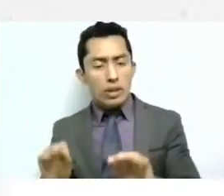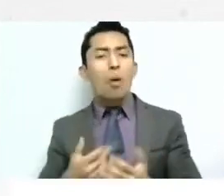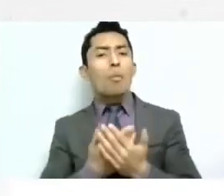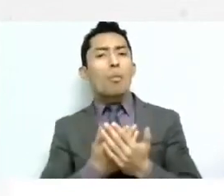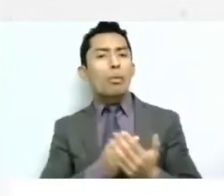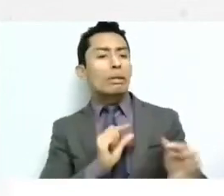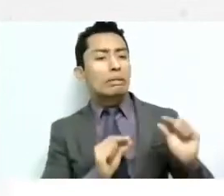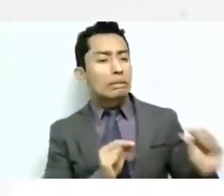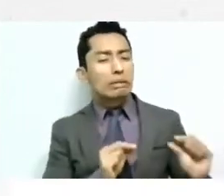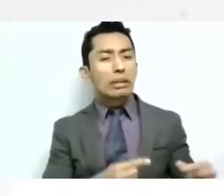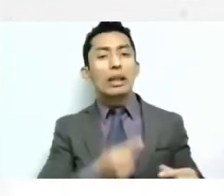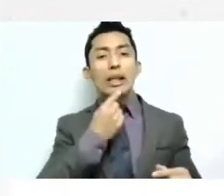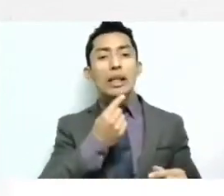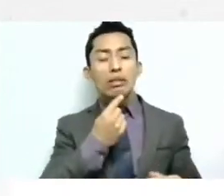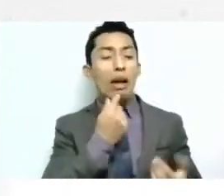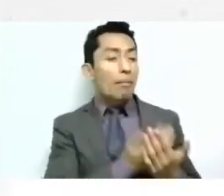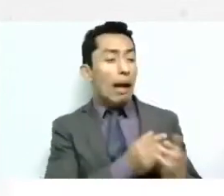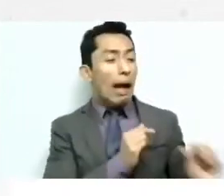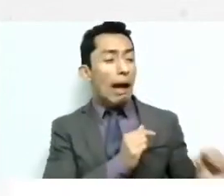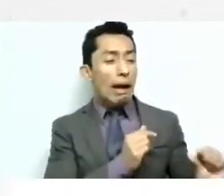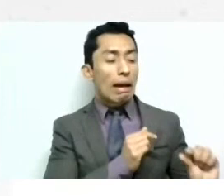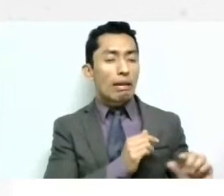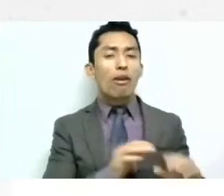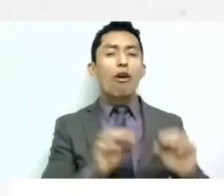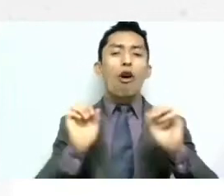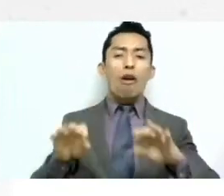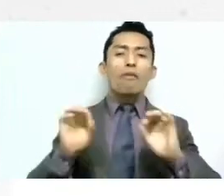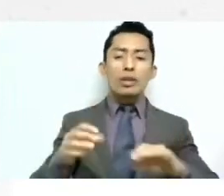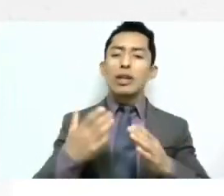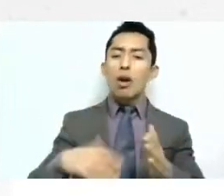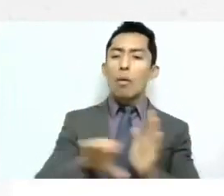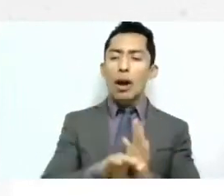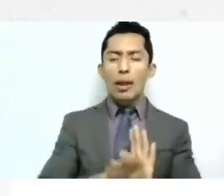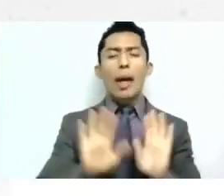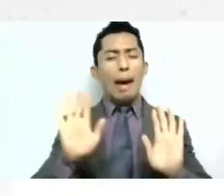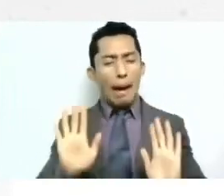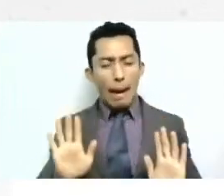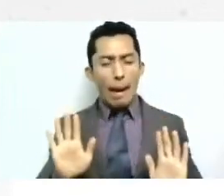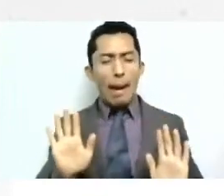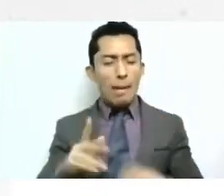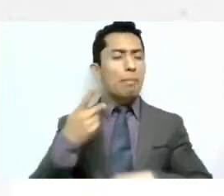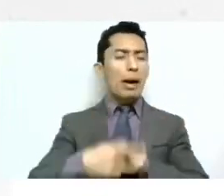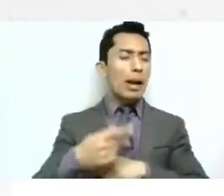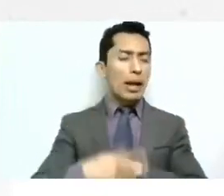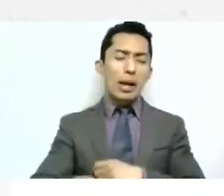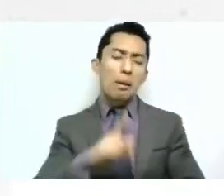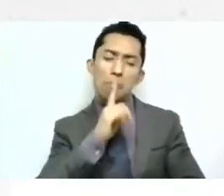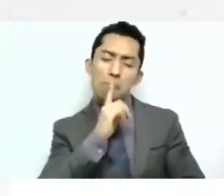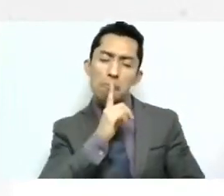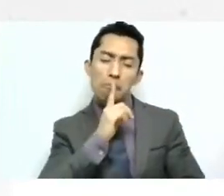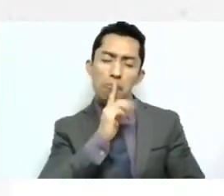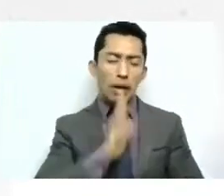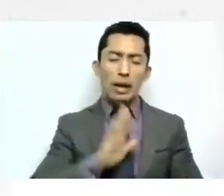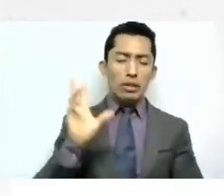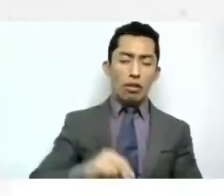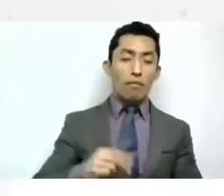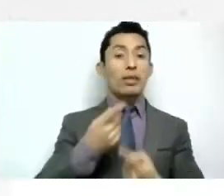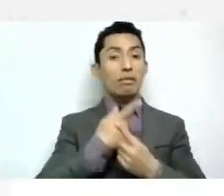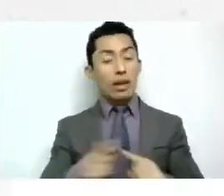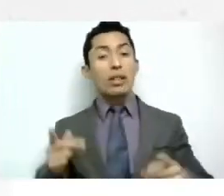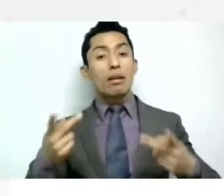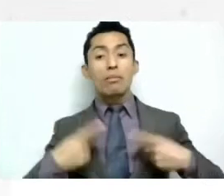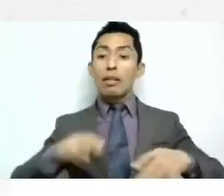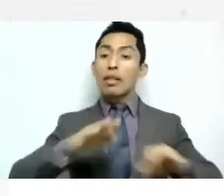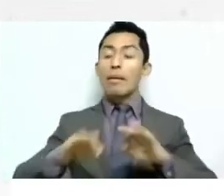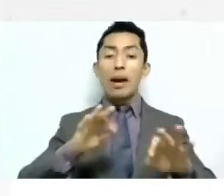menor en una esquina pues eso no está tan mal a lo mejor pero para los que trabajan en un lugar